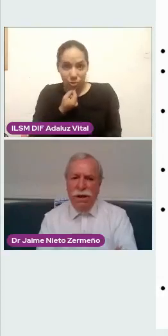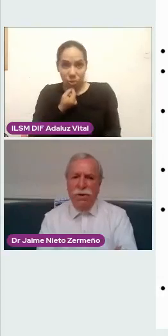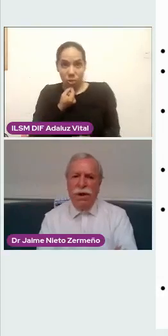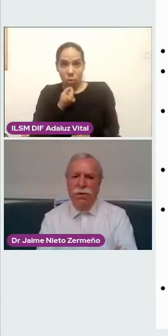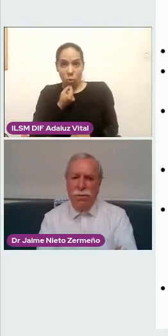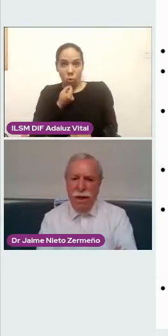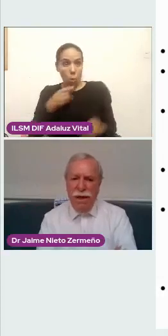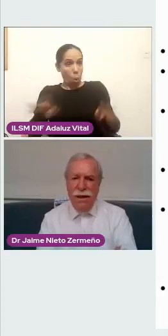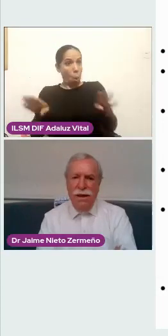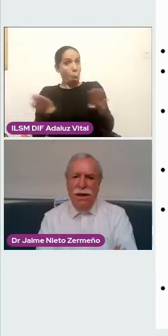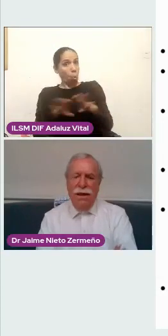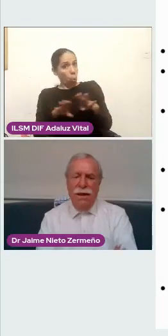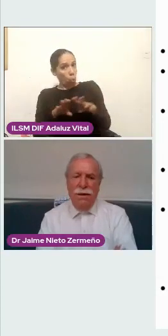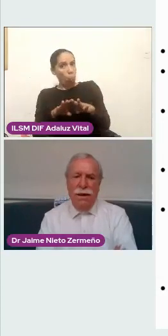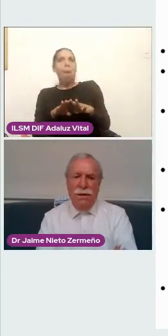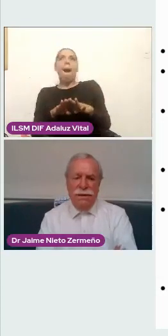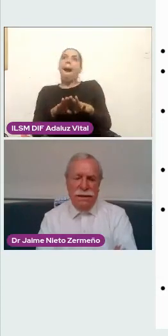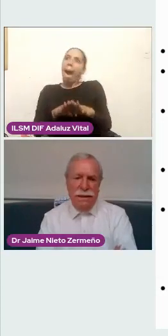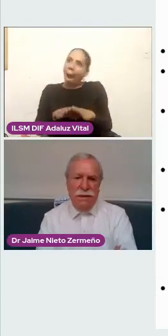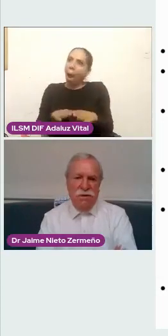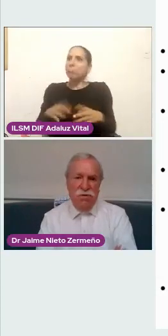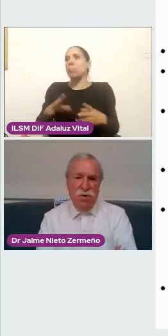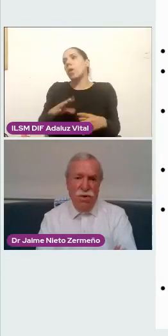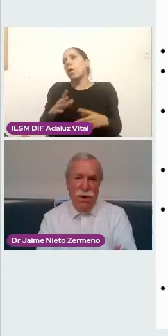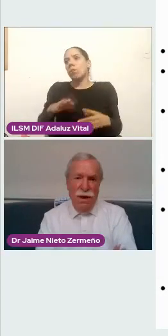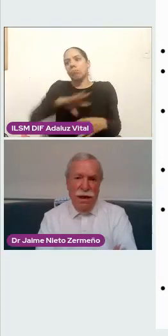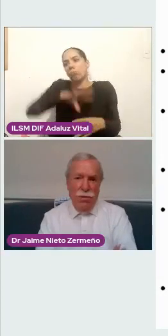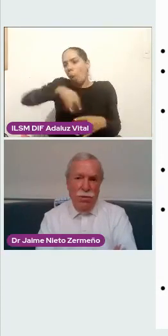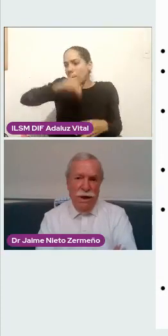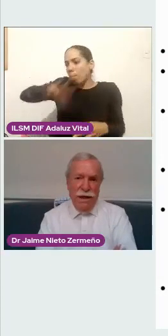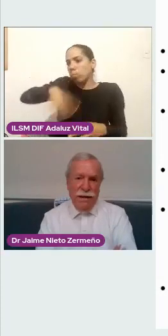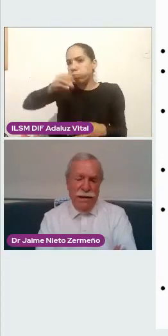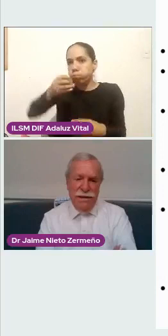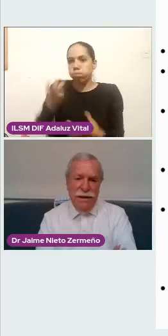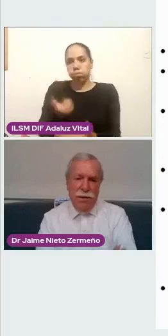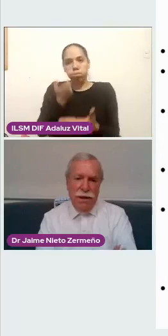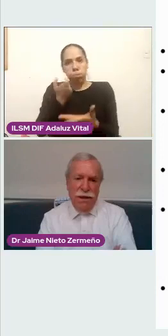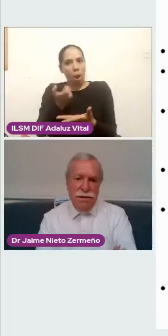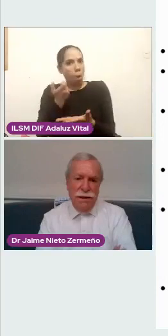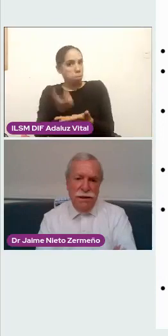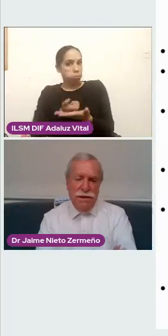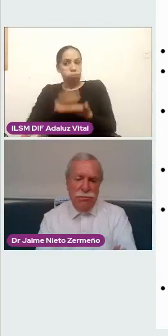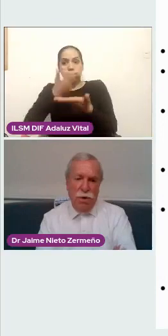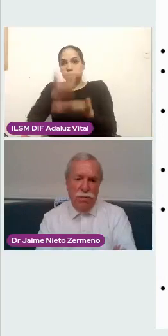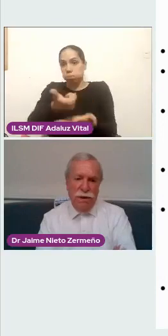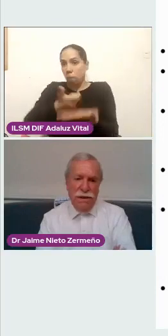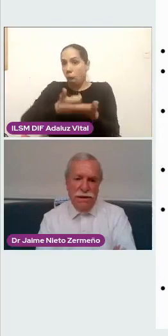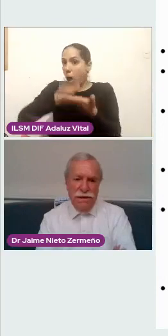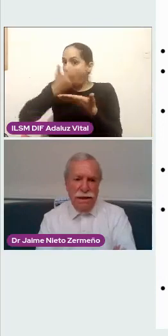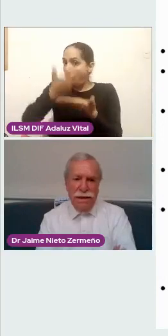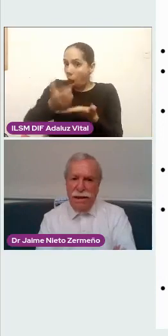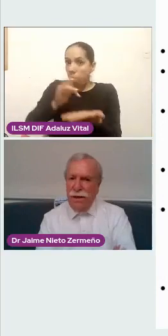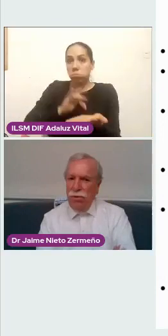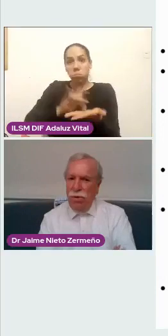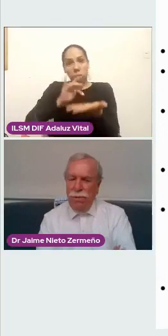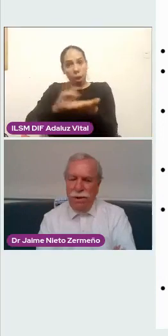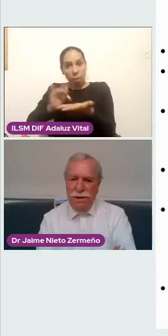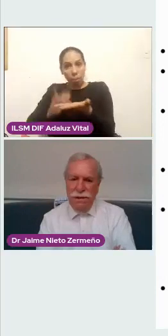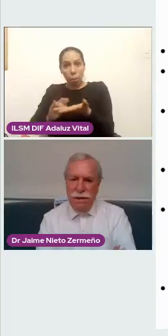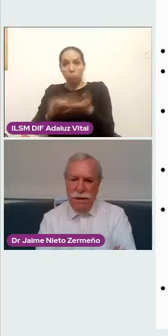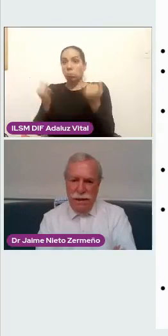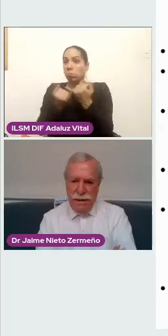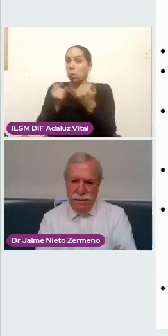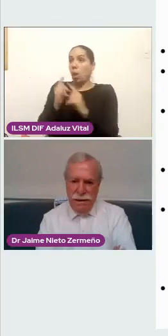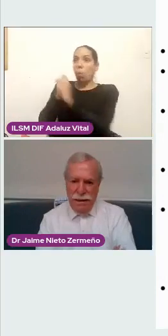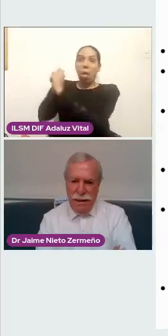transporte, donde dormir, este, incluso algo muy característico de las, de las voluntarias que se ha generado en todo el